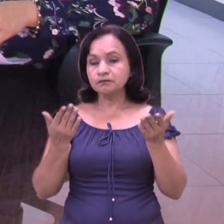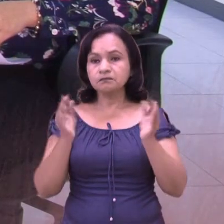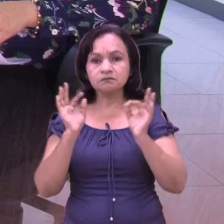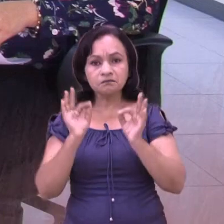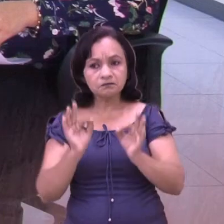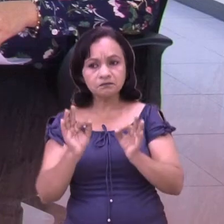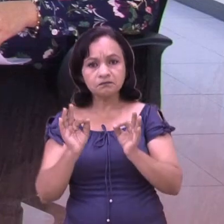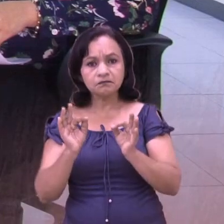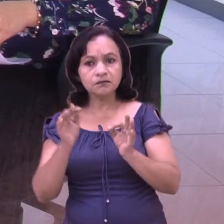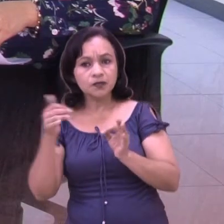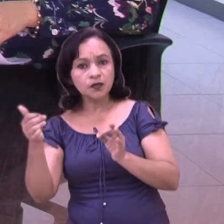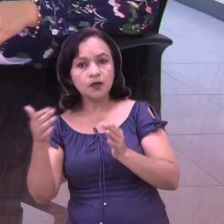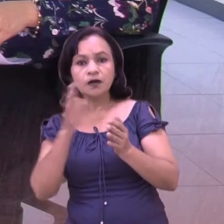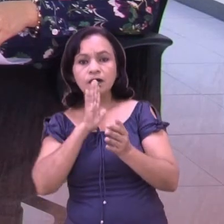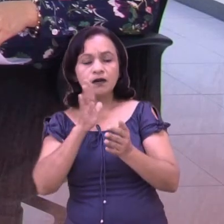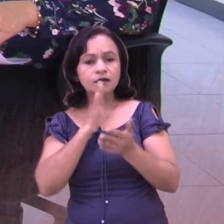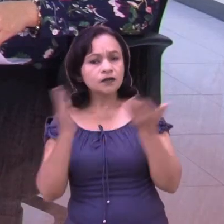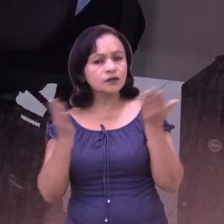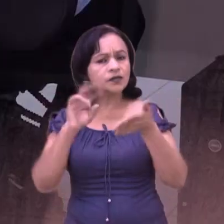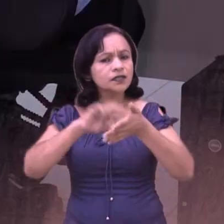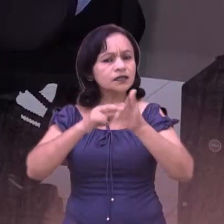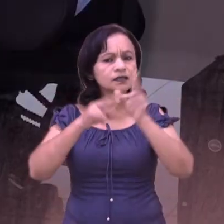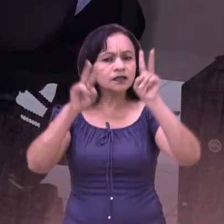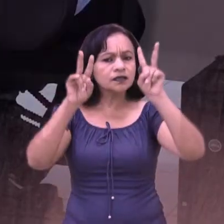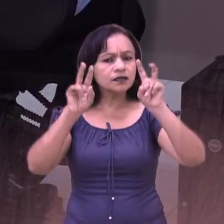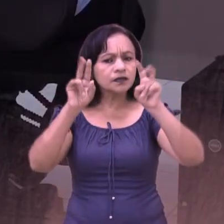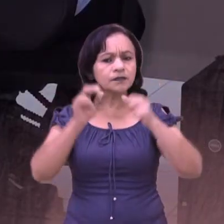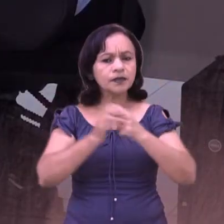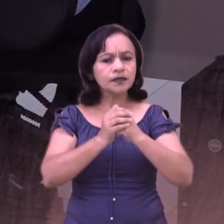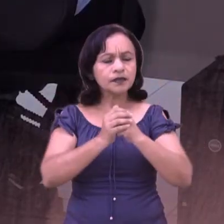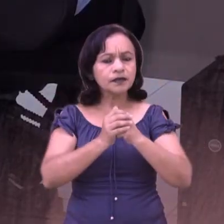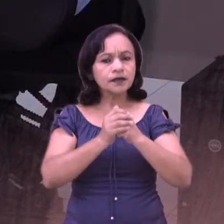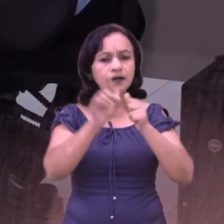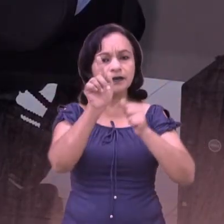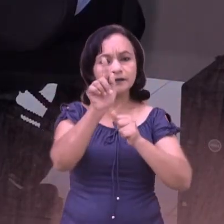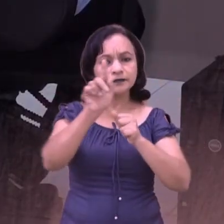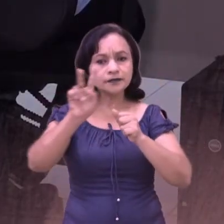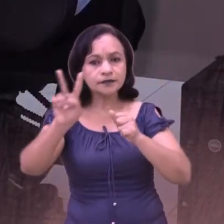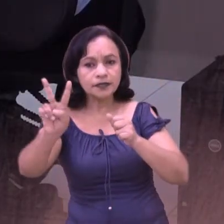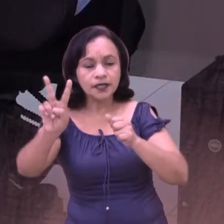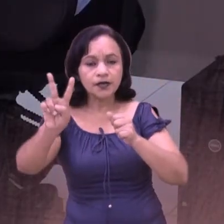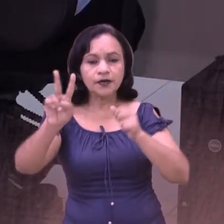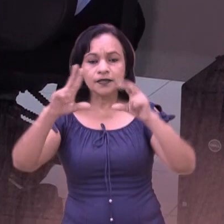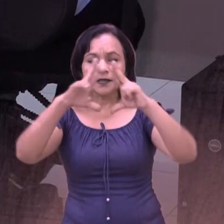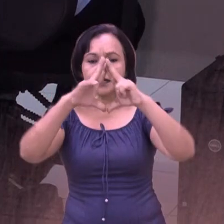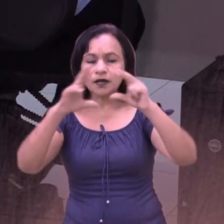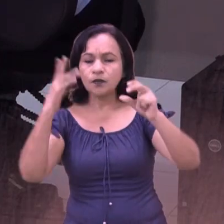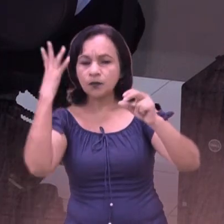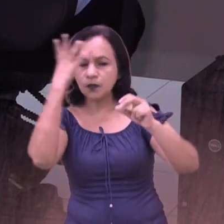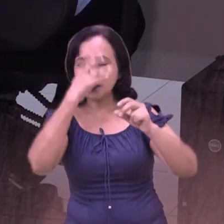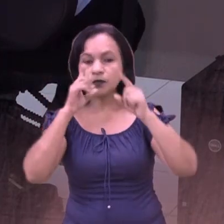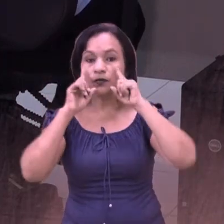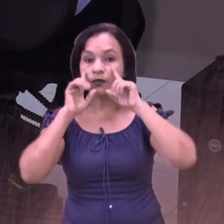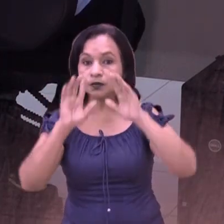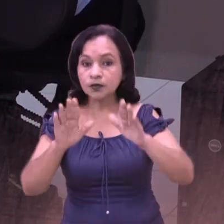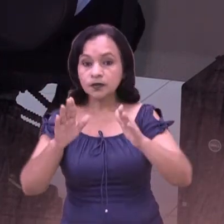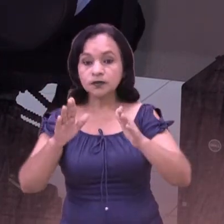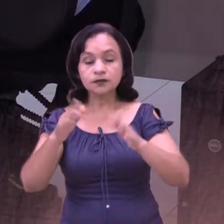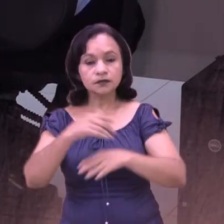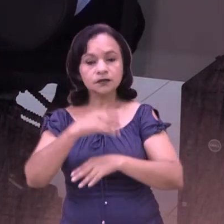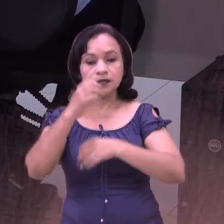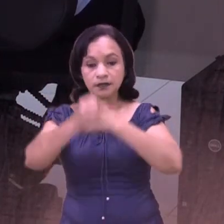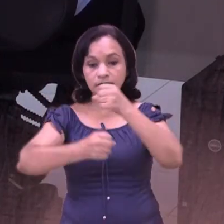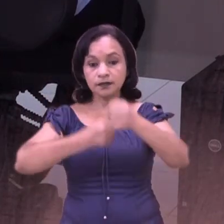tanto formales como no formales y cuando nos referimos a eso, inclusive estamos hablando del programa de televisión Nicaragua Lindo y Segura,